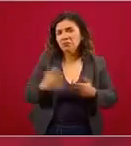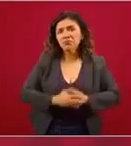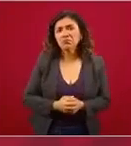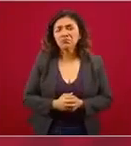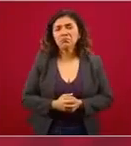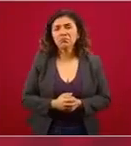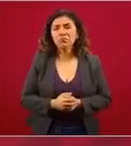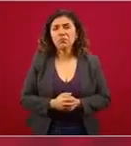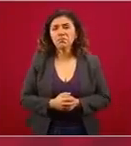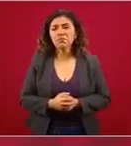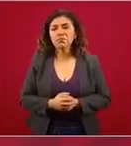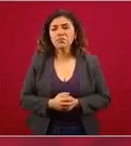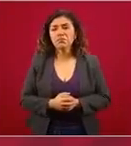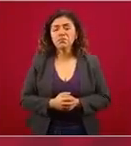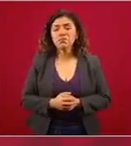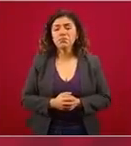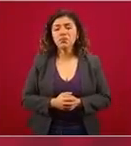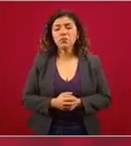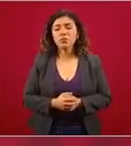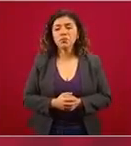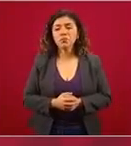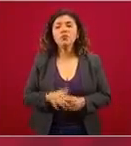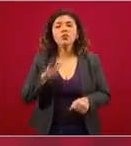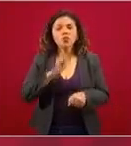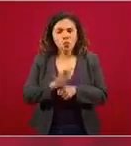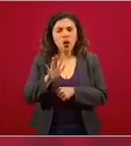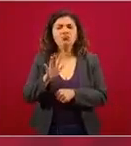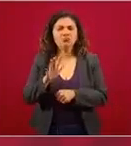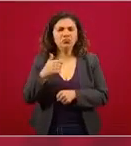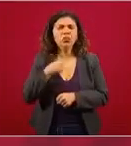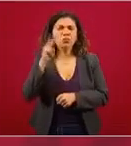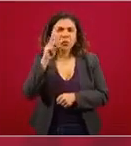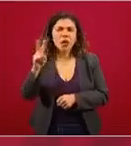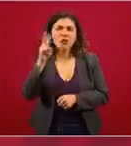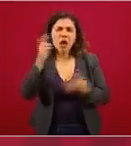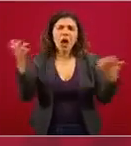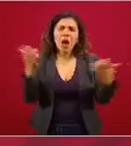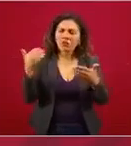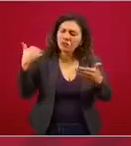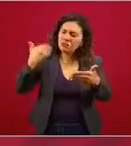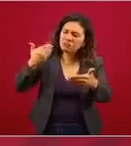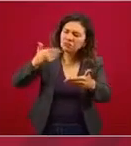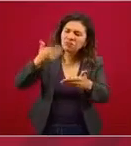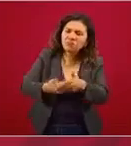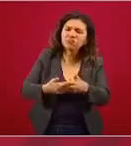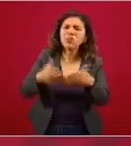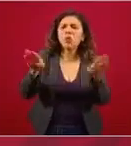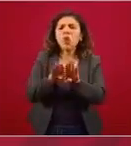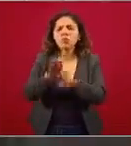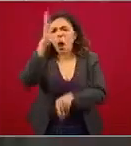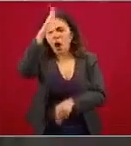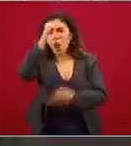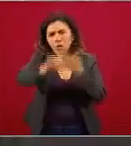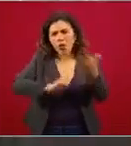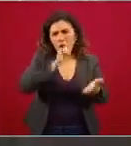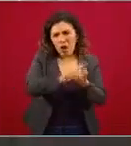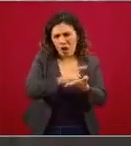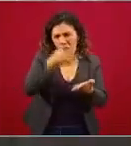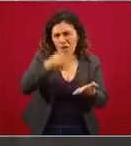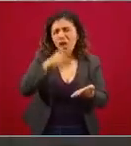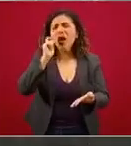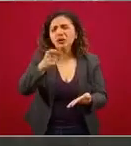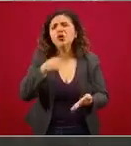Lo que hemos venido haciendo, incluso de acuerdo a la ley, es